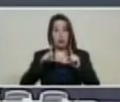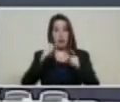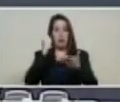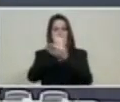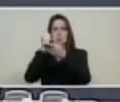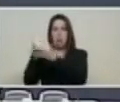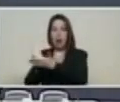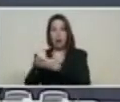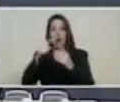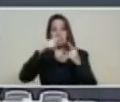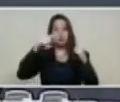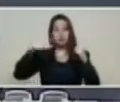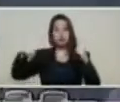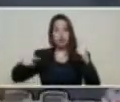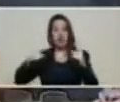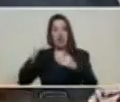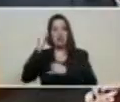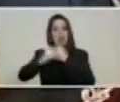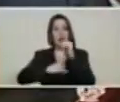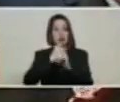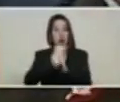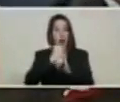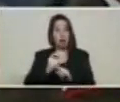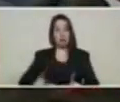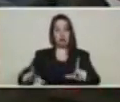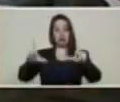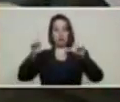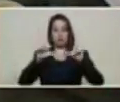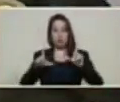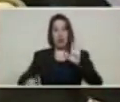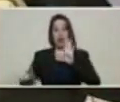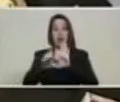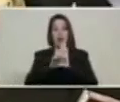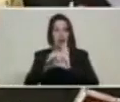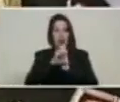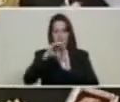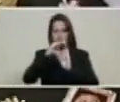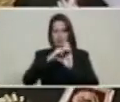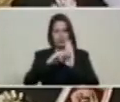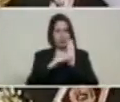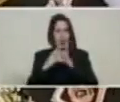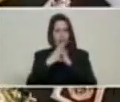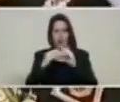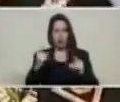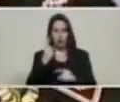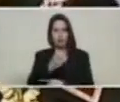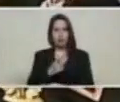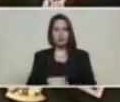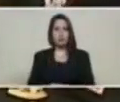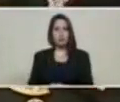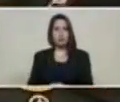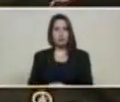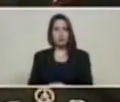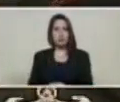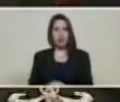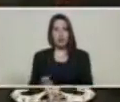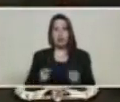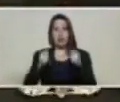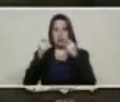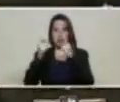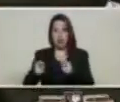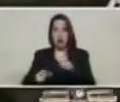y ha sido entregada desde el punto de vista legal a la Tesorería de Criptoactivos